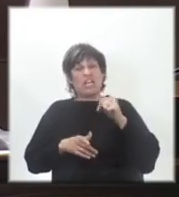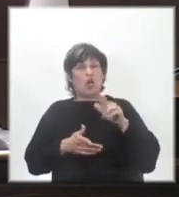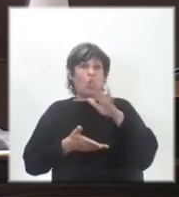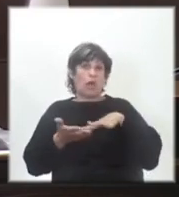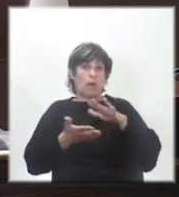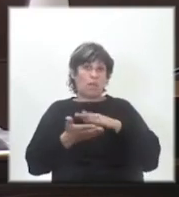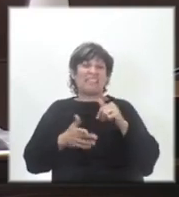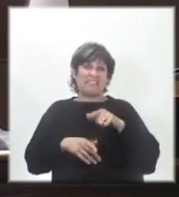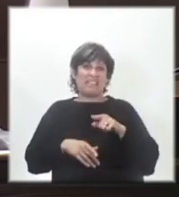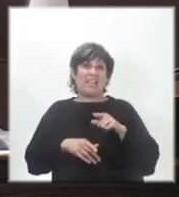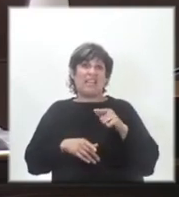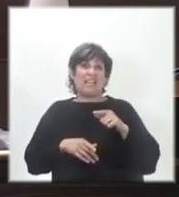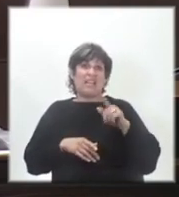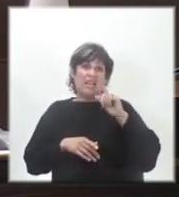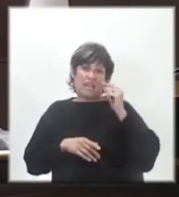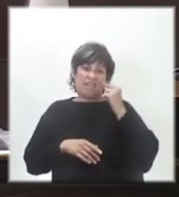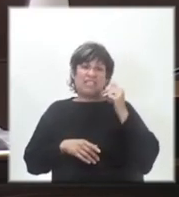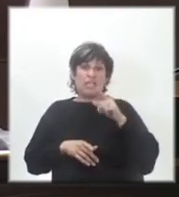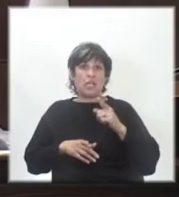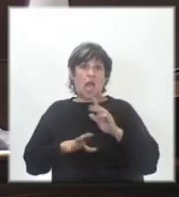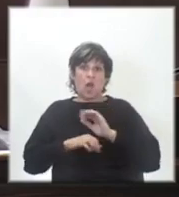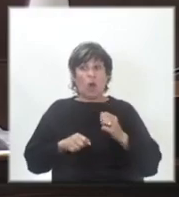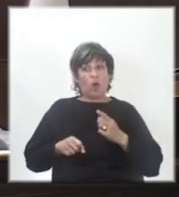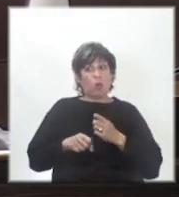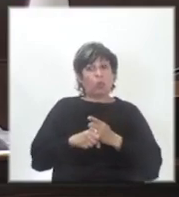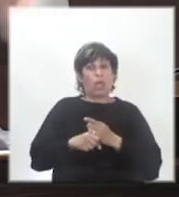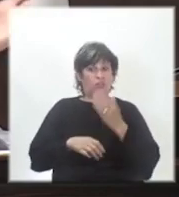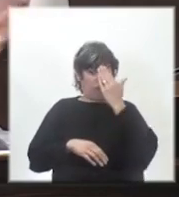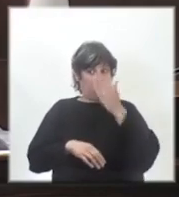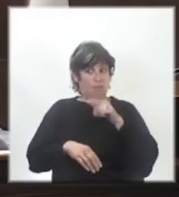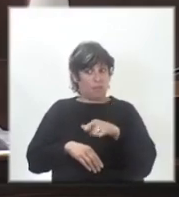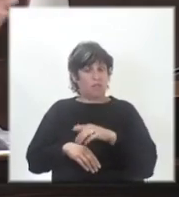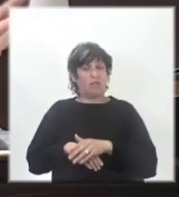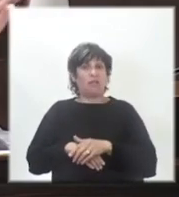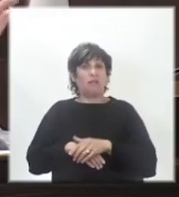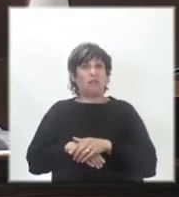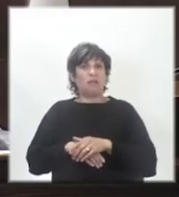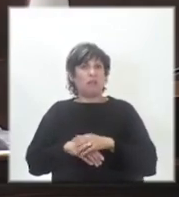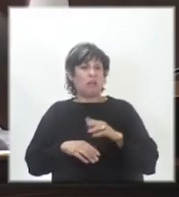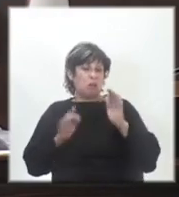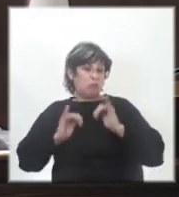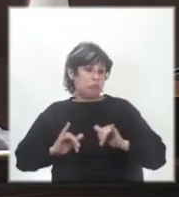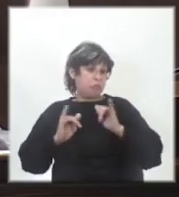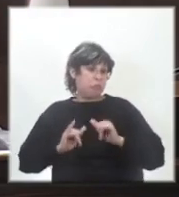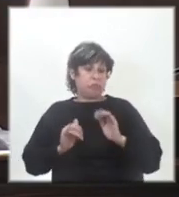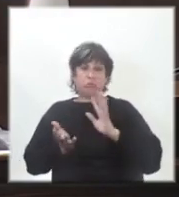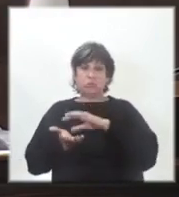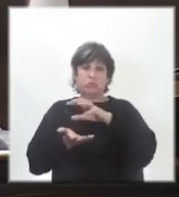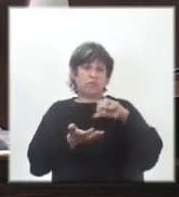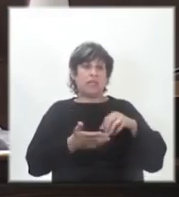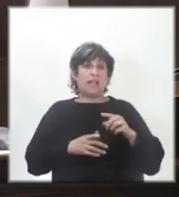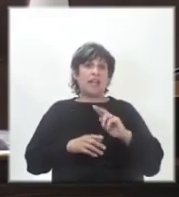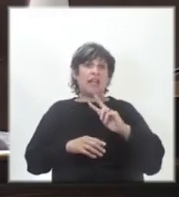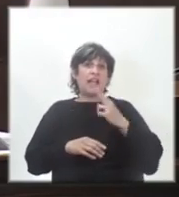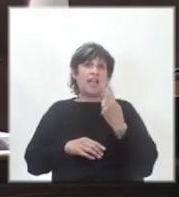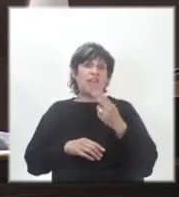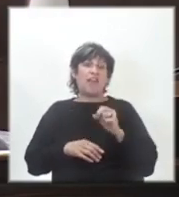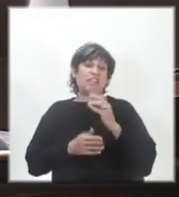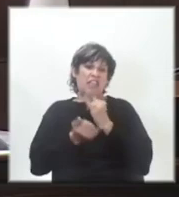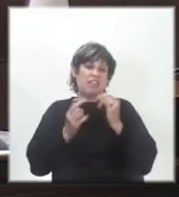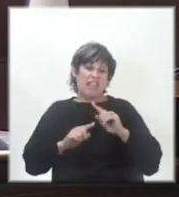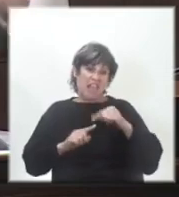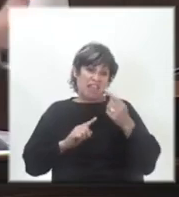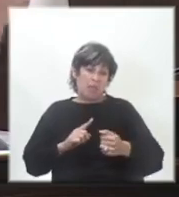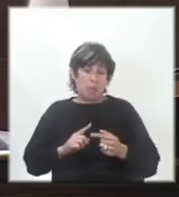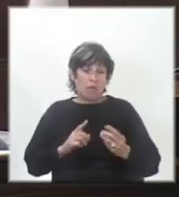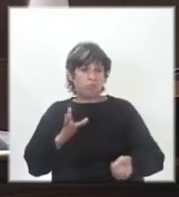Capaz que todavía nos acusa que es Frente Aplista. El tipo se pasó por todos lados y 20 días después aparece y